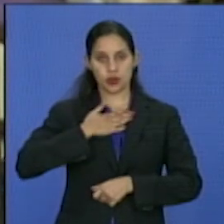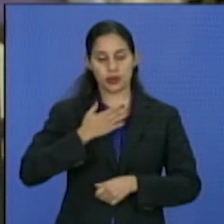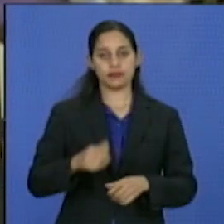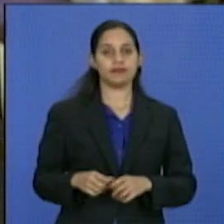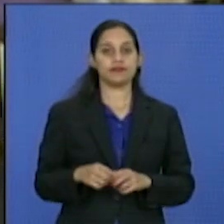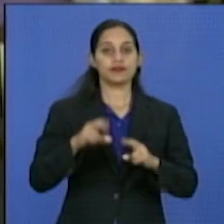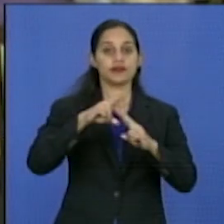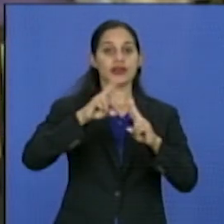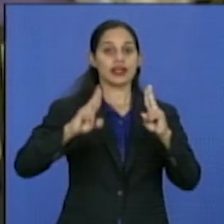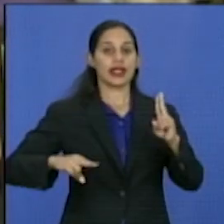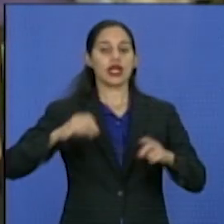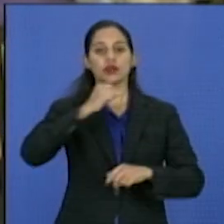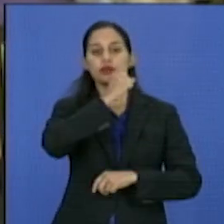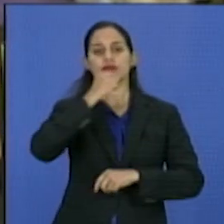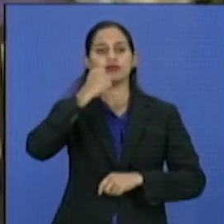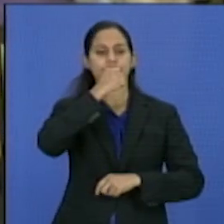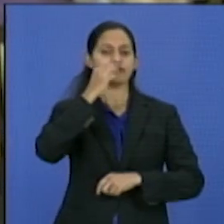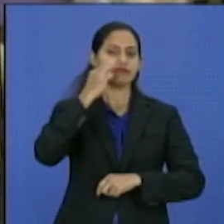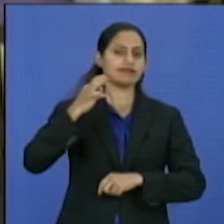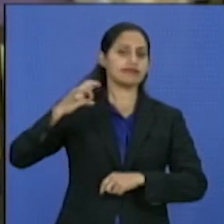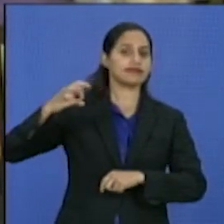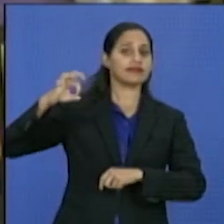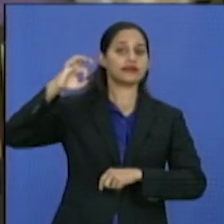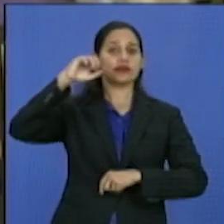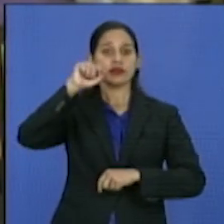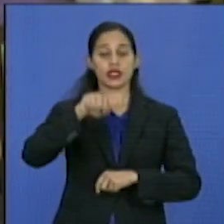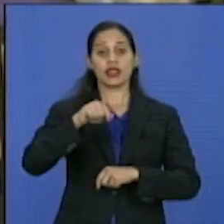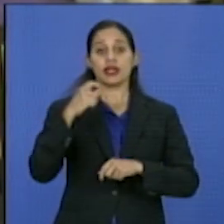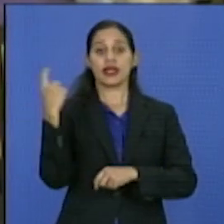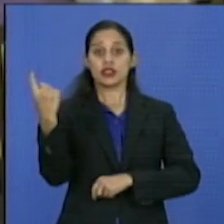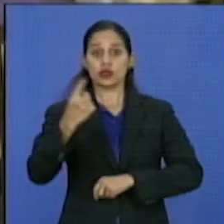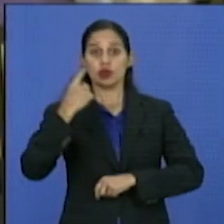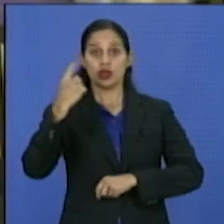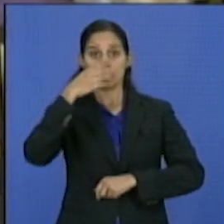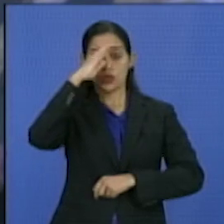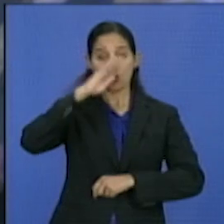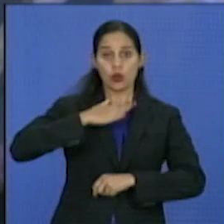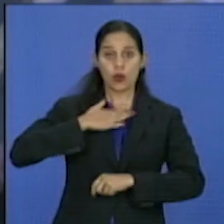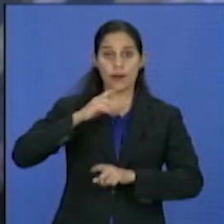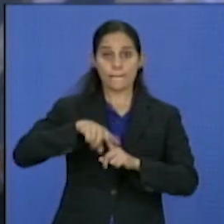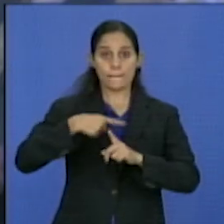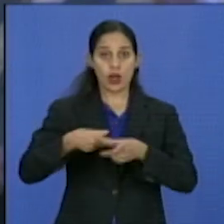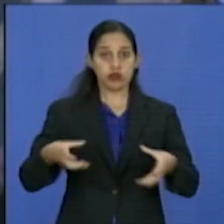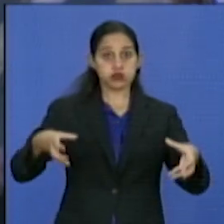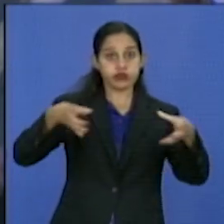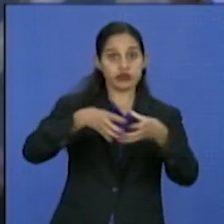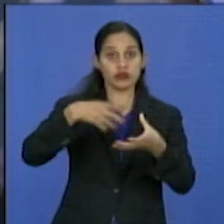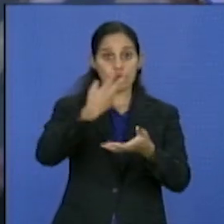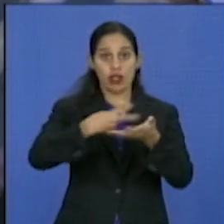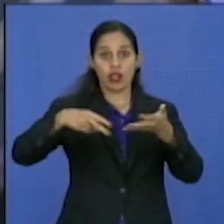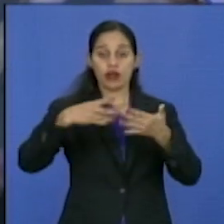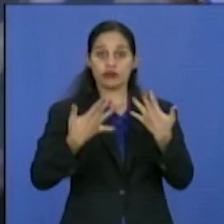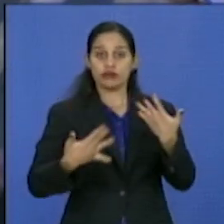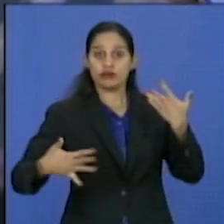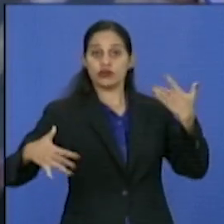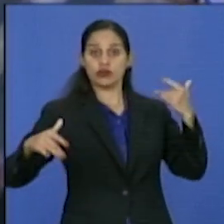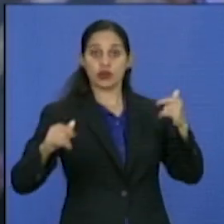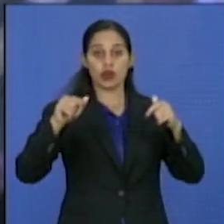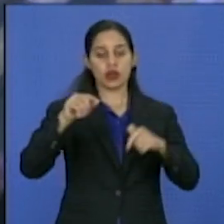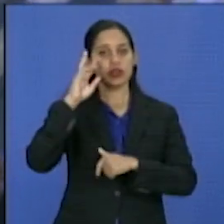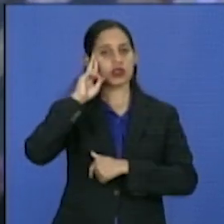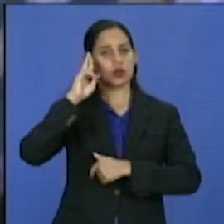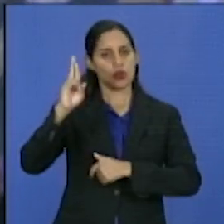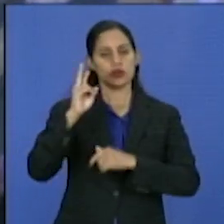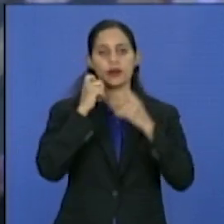El Teatro Lírico Nacional de Cuba y la Orquesta Sinfónica del Gran Teatro de La Habana, Alicia Alonso, rindieron tributo a Giacomo